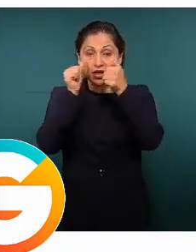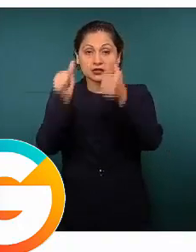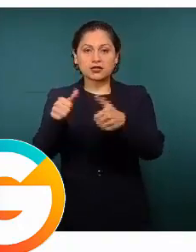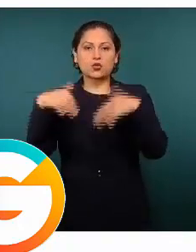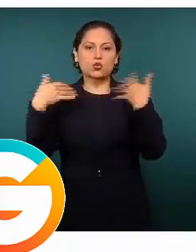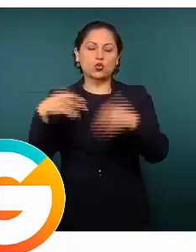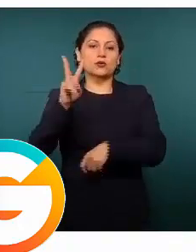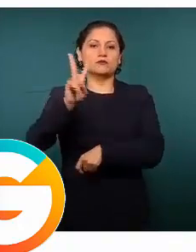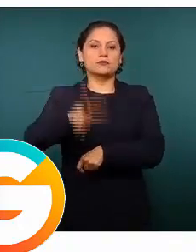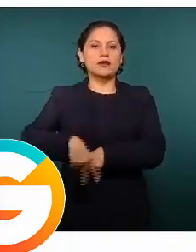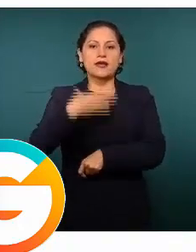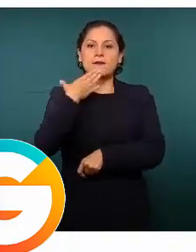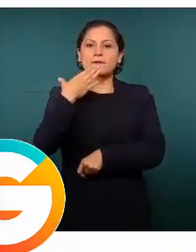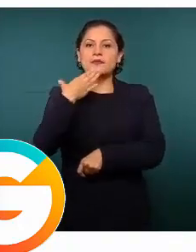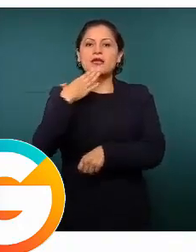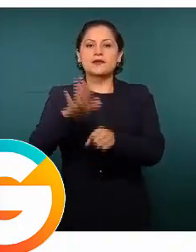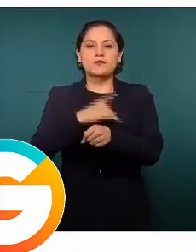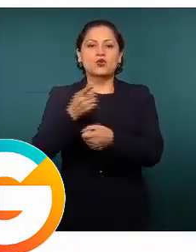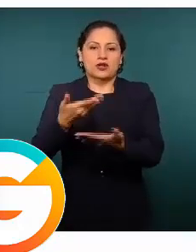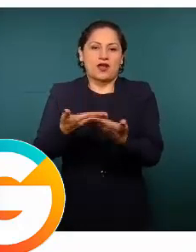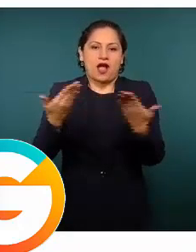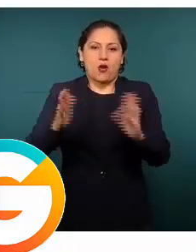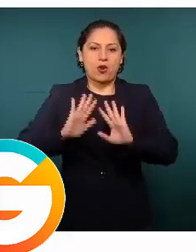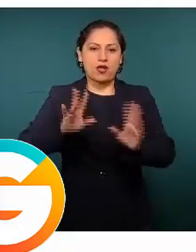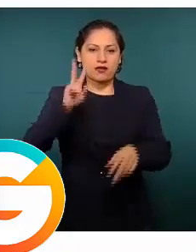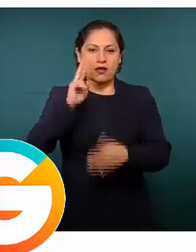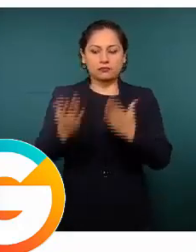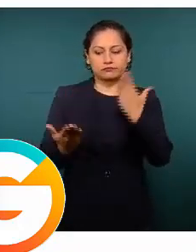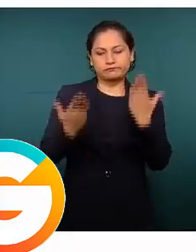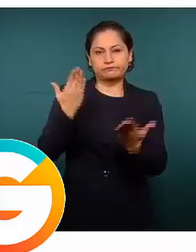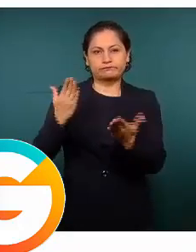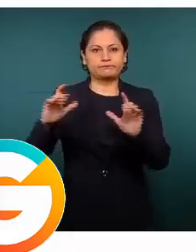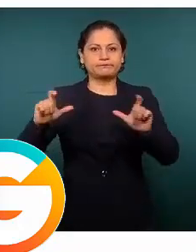vimos en las gráficas, tienen su tendencia a la baja.